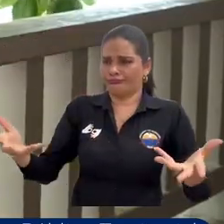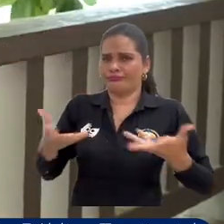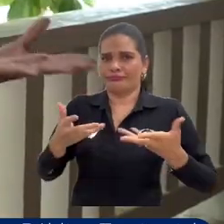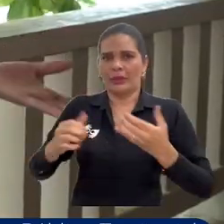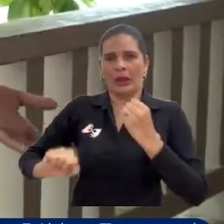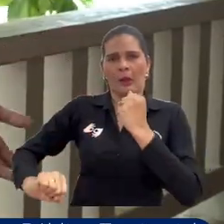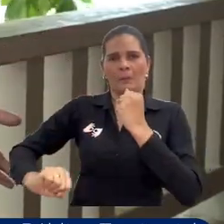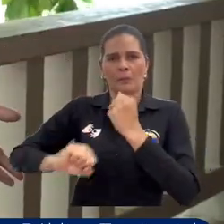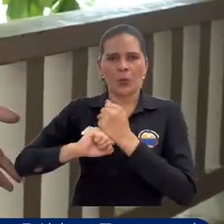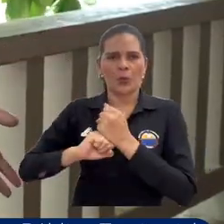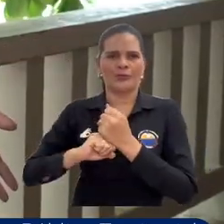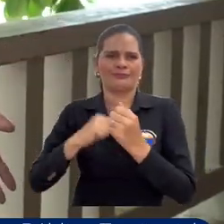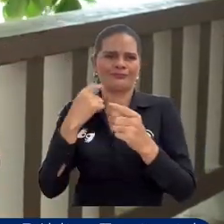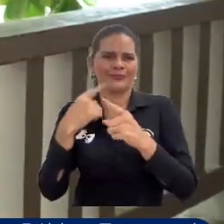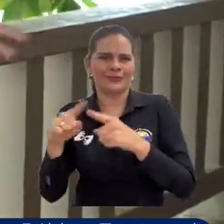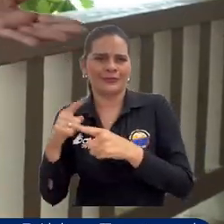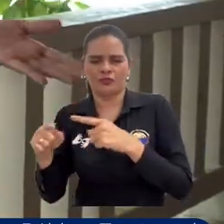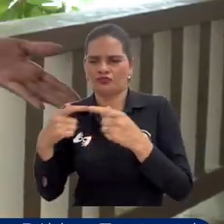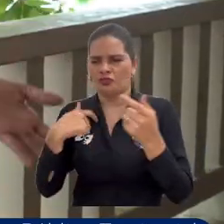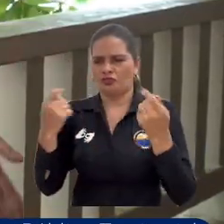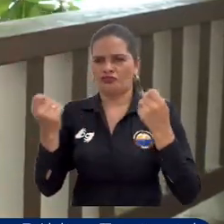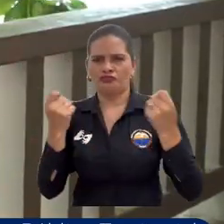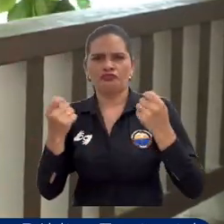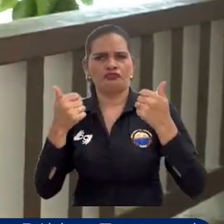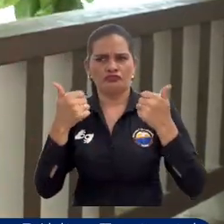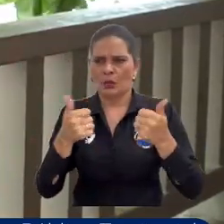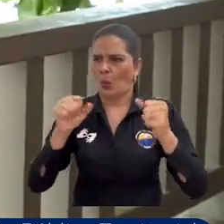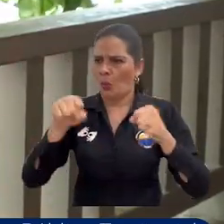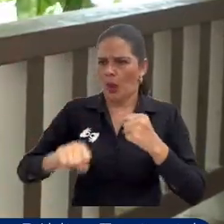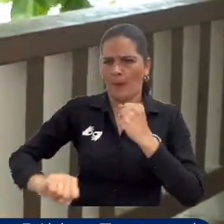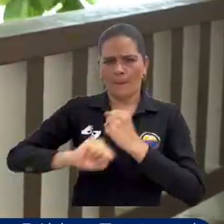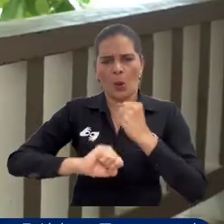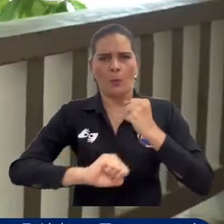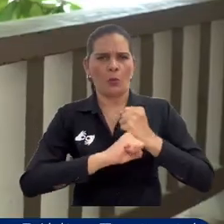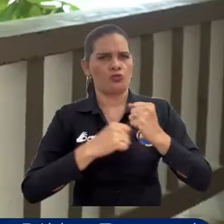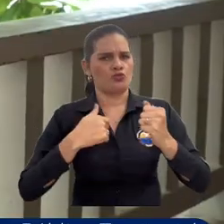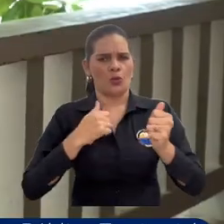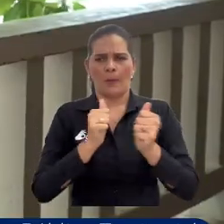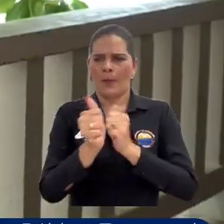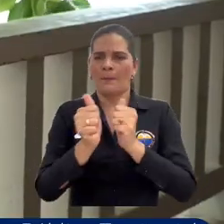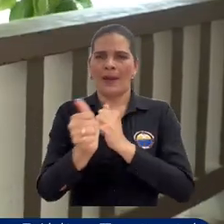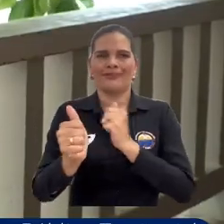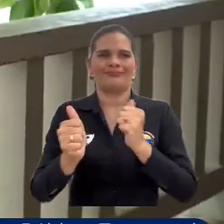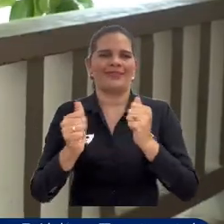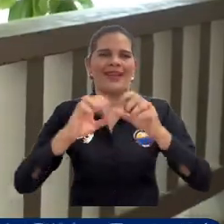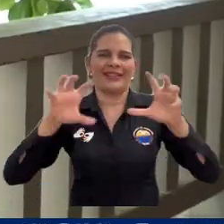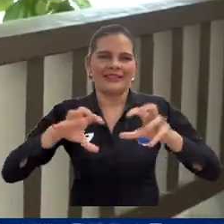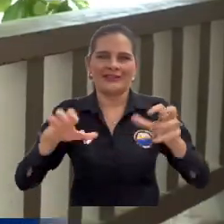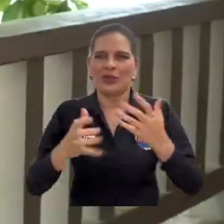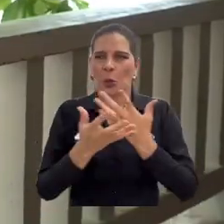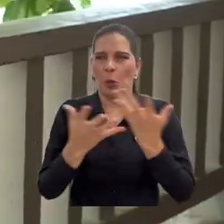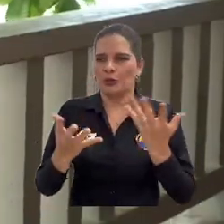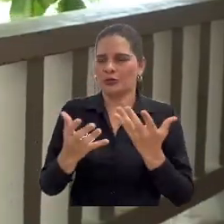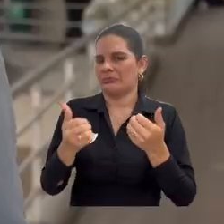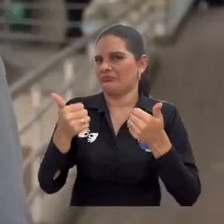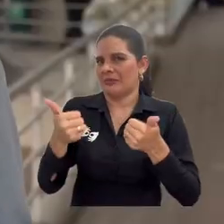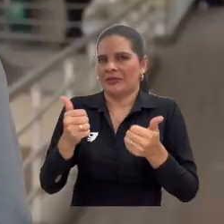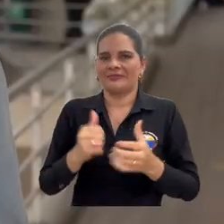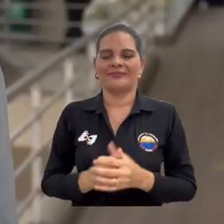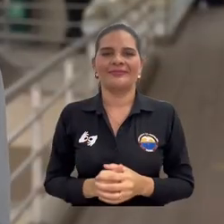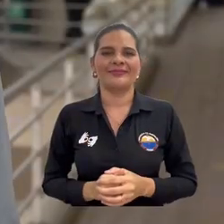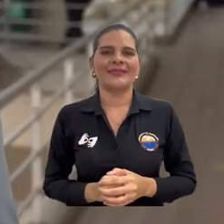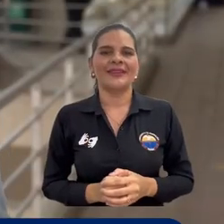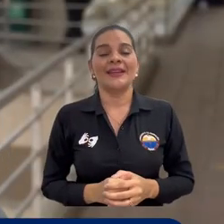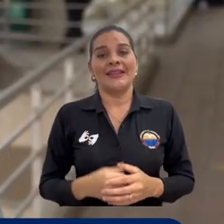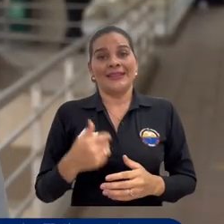todos los recursos para yo terminar y poder presentar mis trabajos. Me